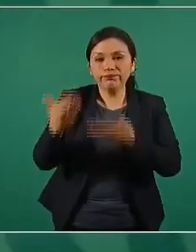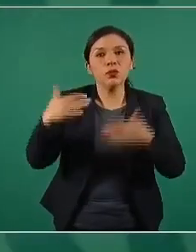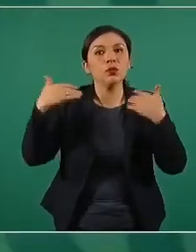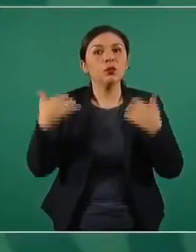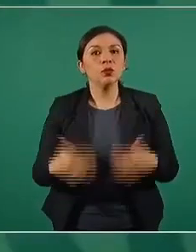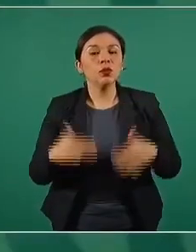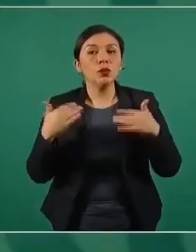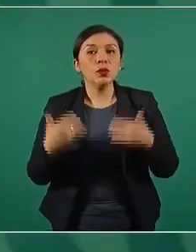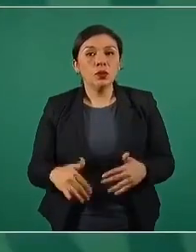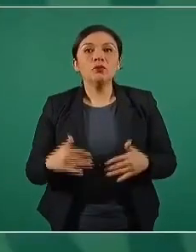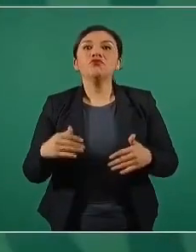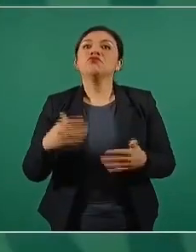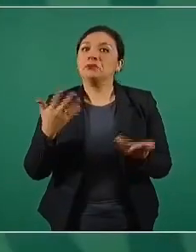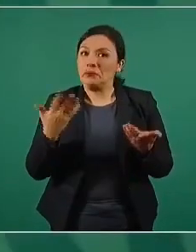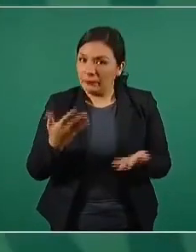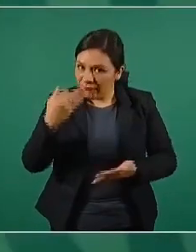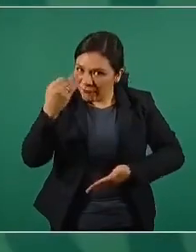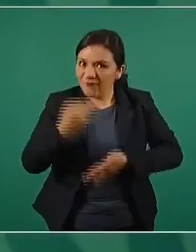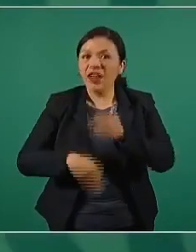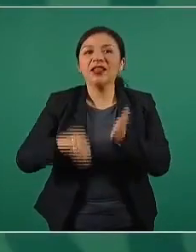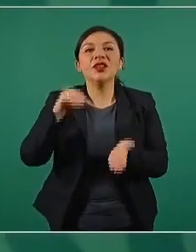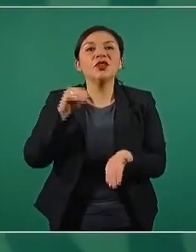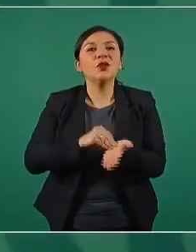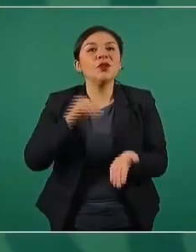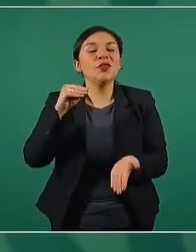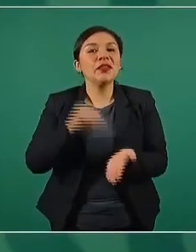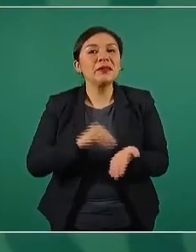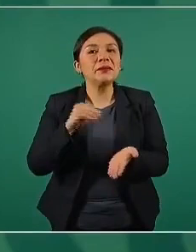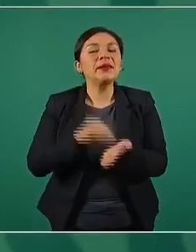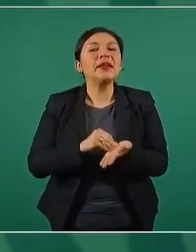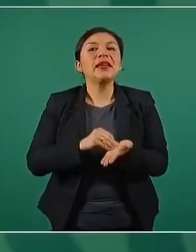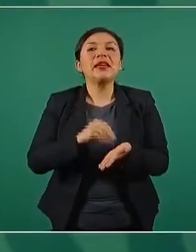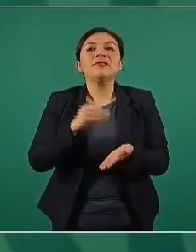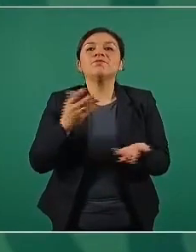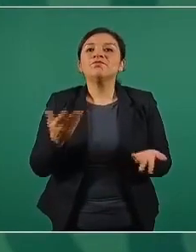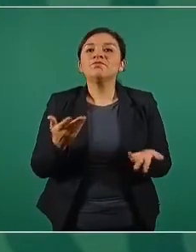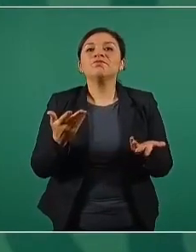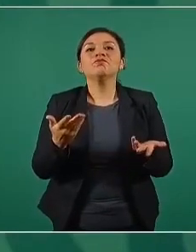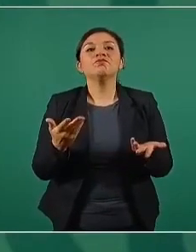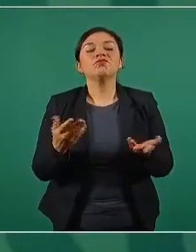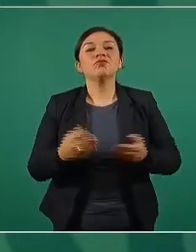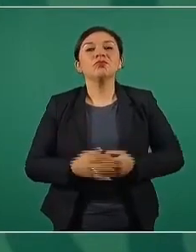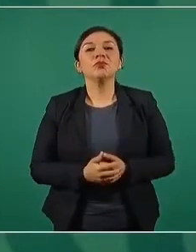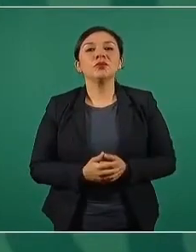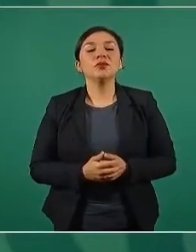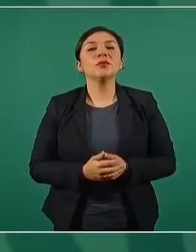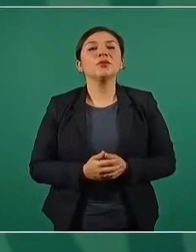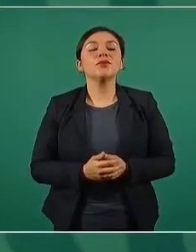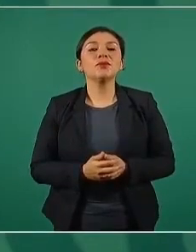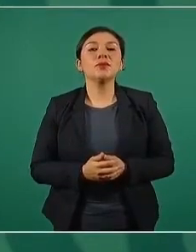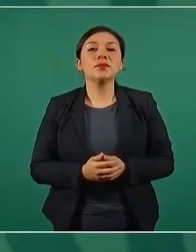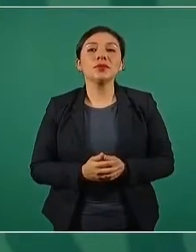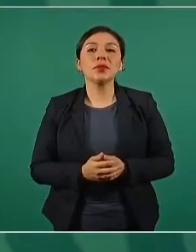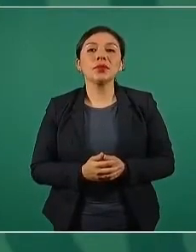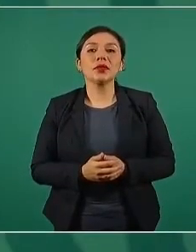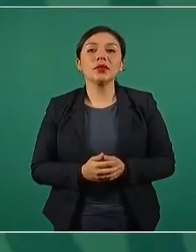Todavía vamos a